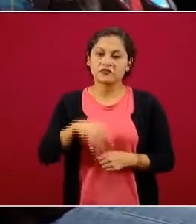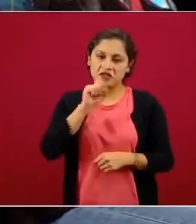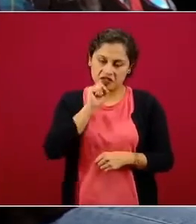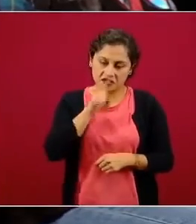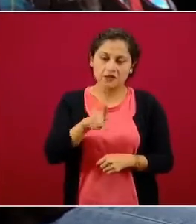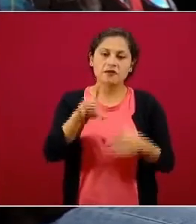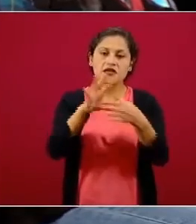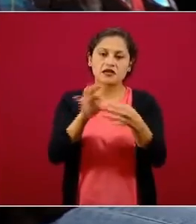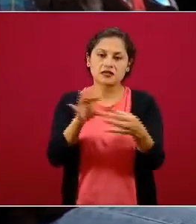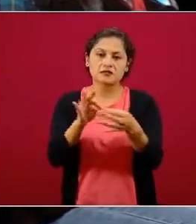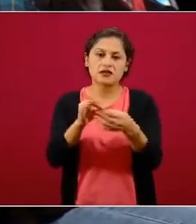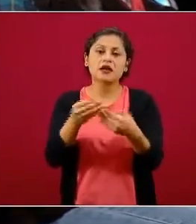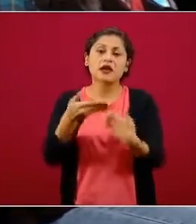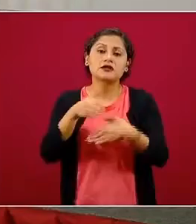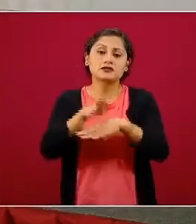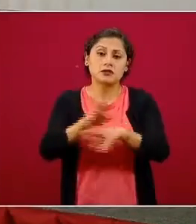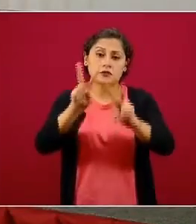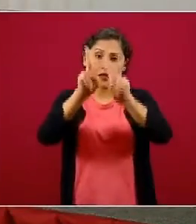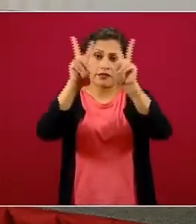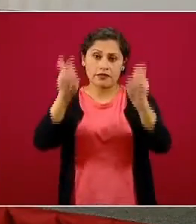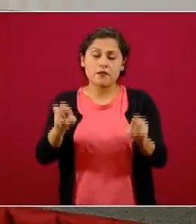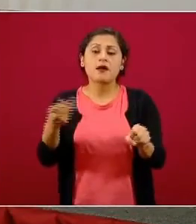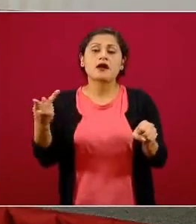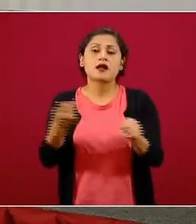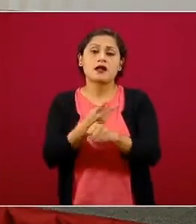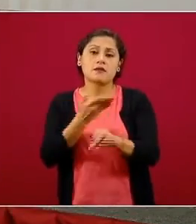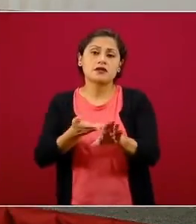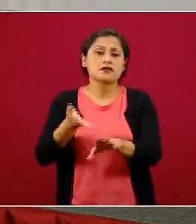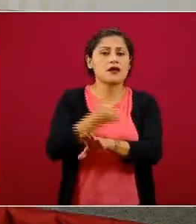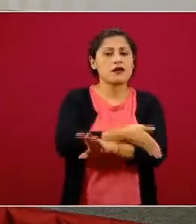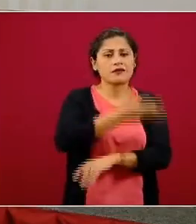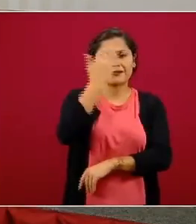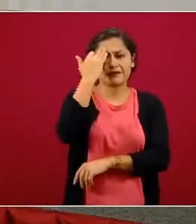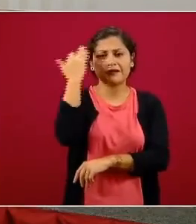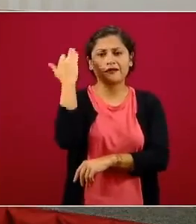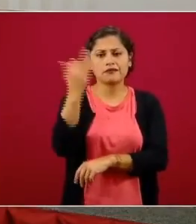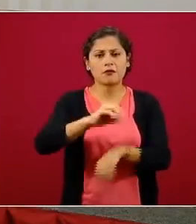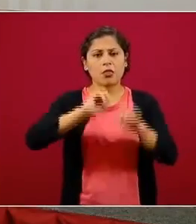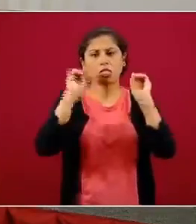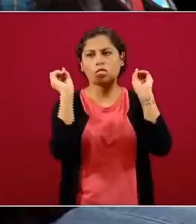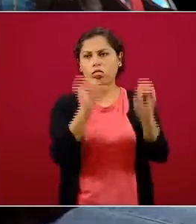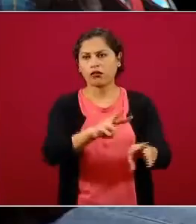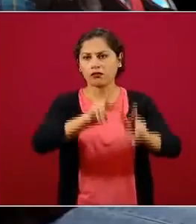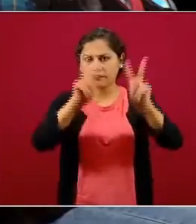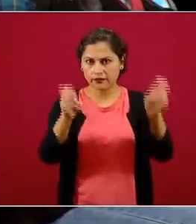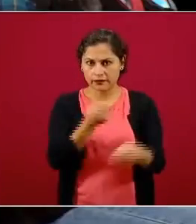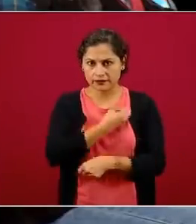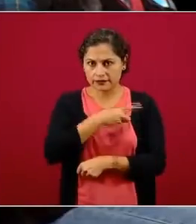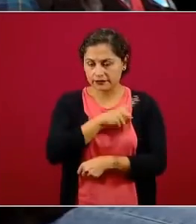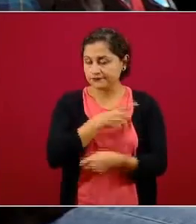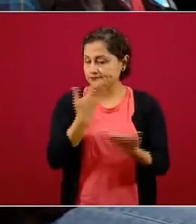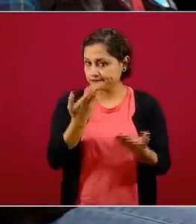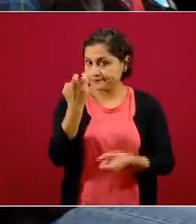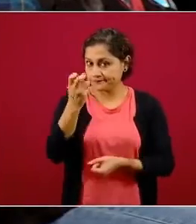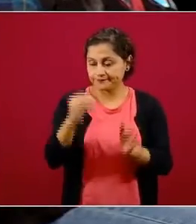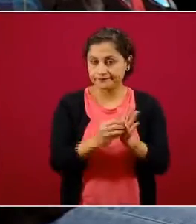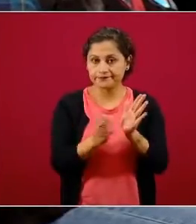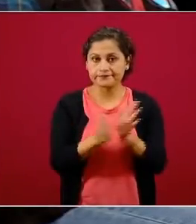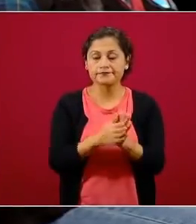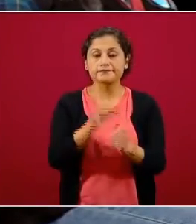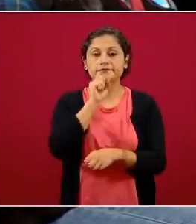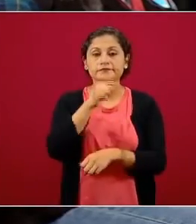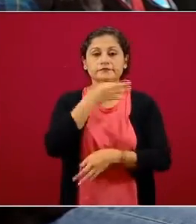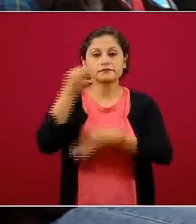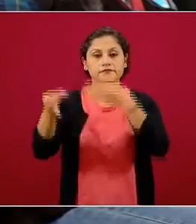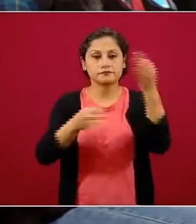habido del sistema de salud. La pregunta es si nos dicen,